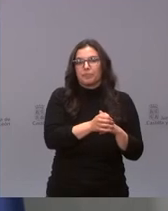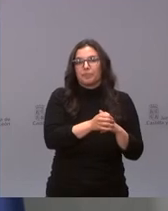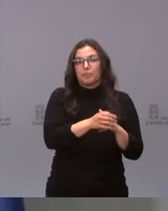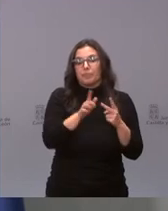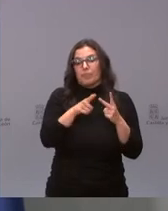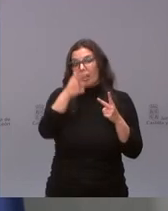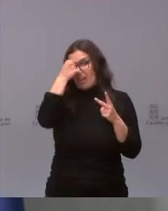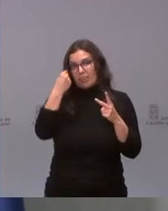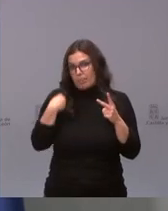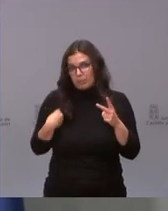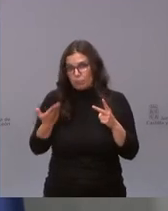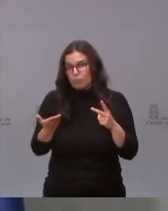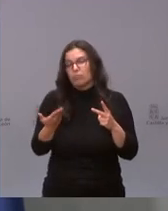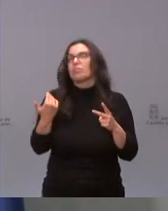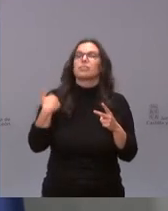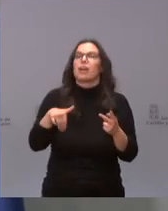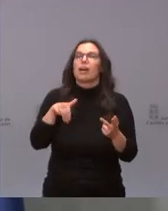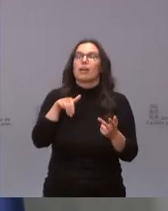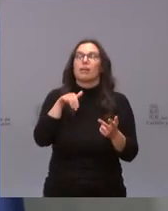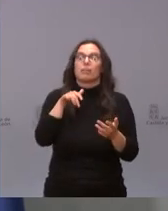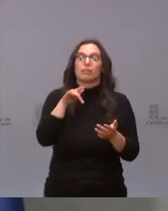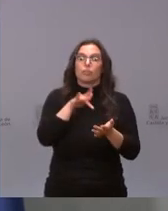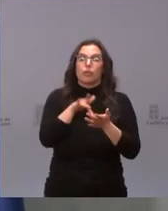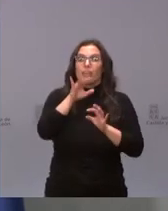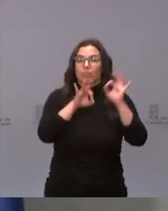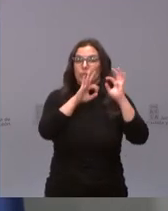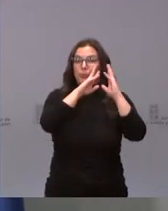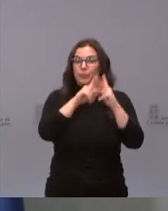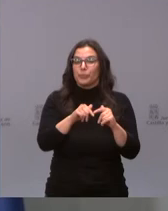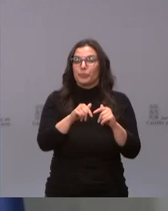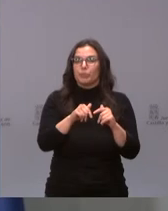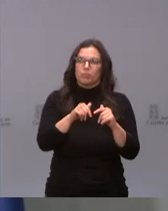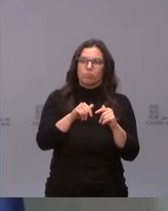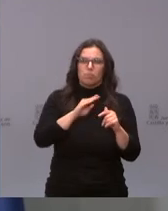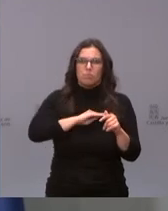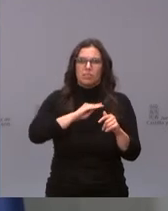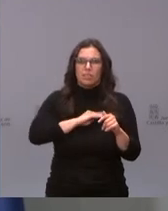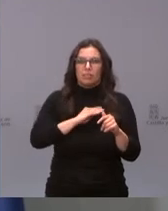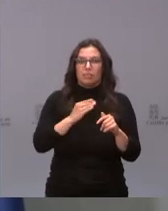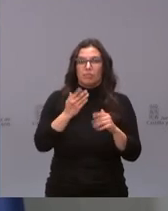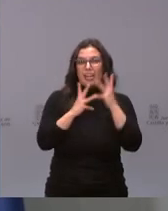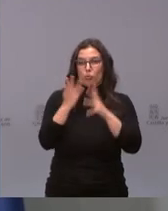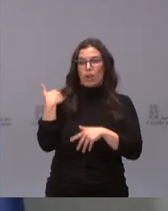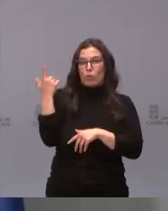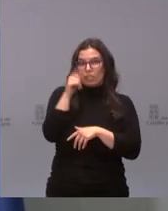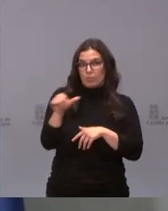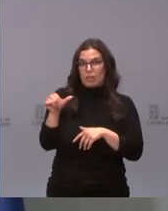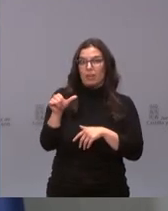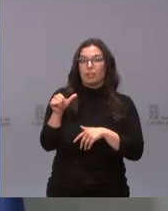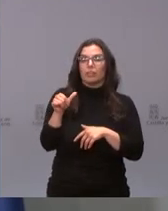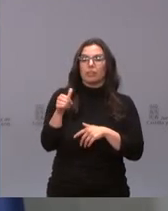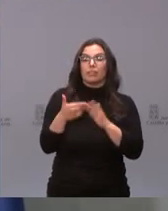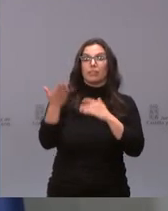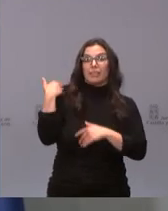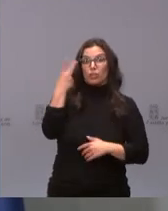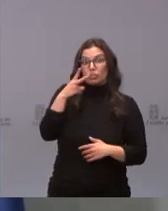Avila ocurre lo mismo, ya tiene, está en incidencia en niveles altos a siete días, mientras que está en moderados a 14, está en